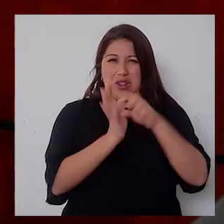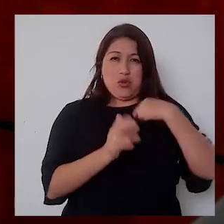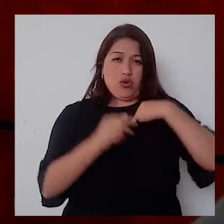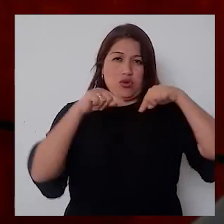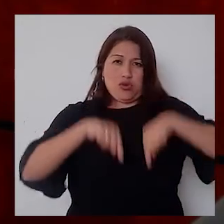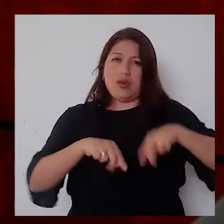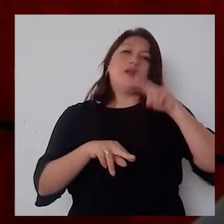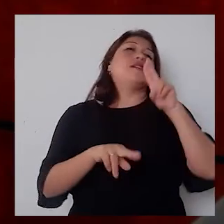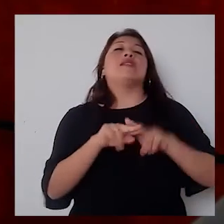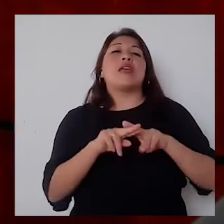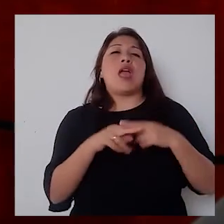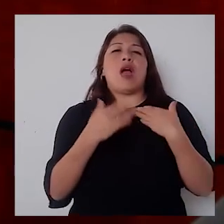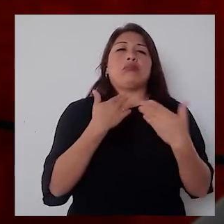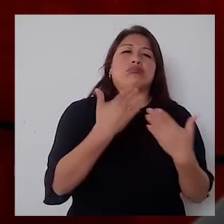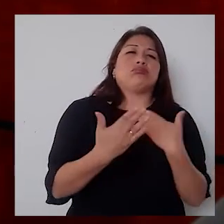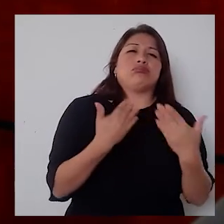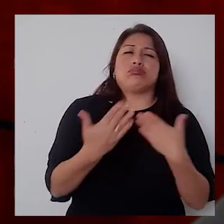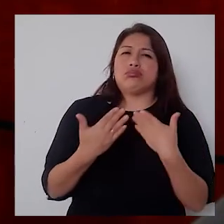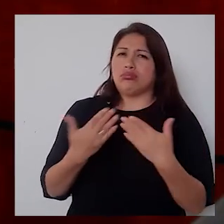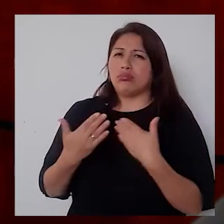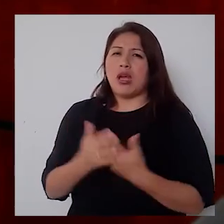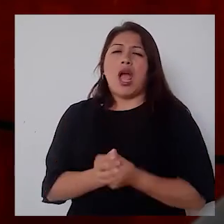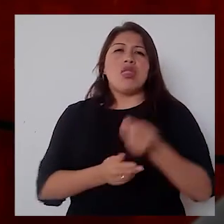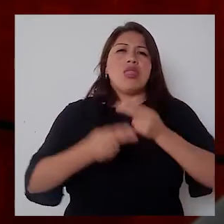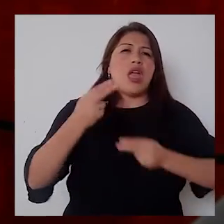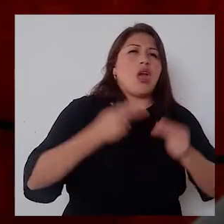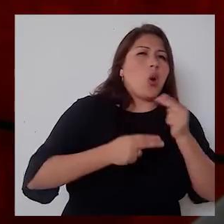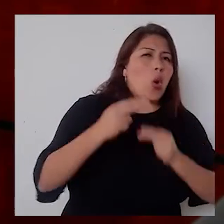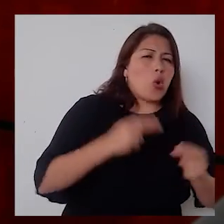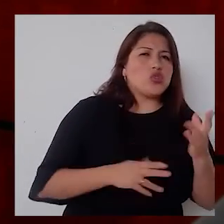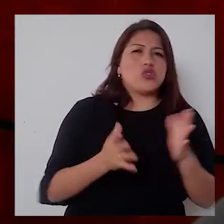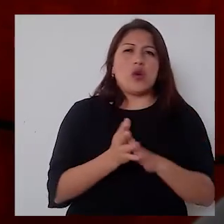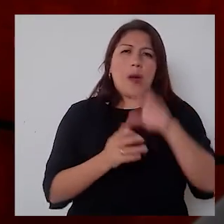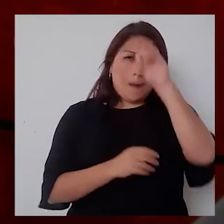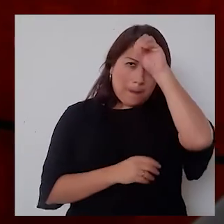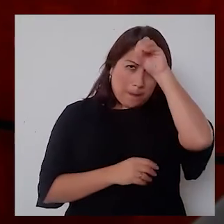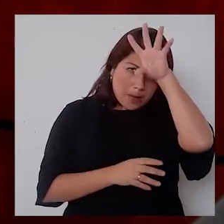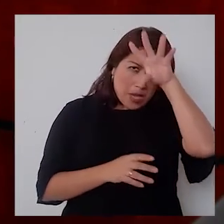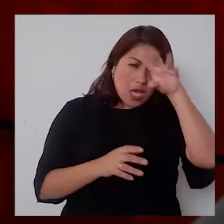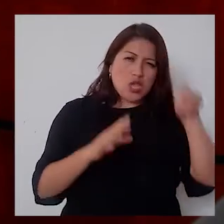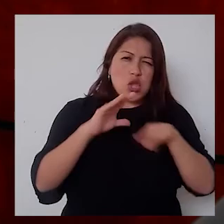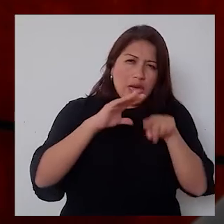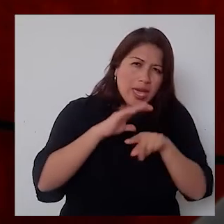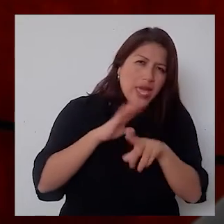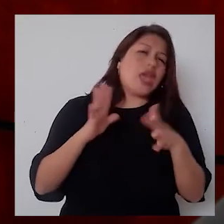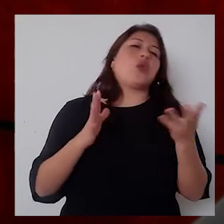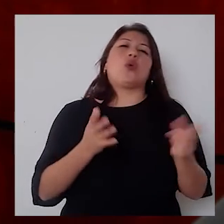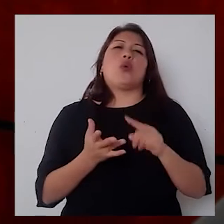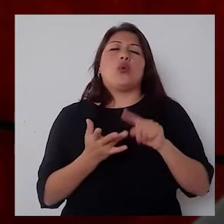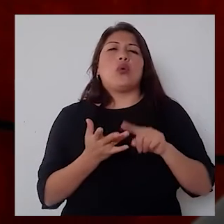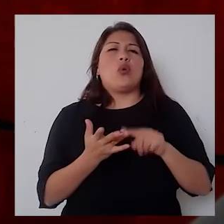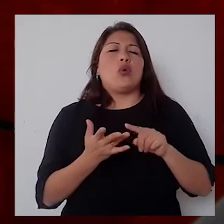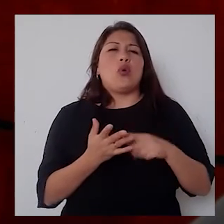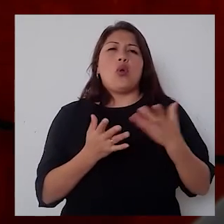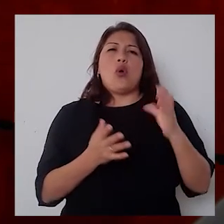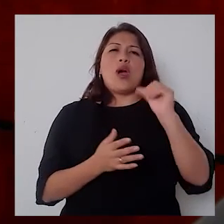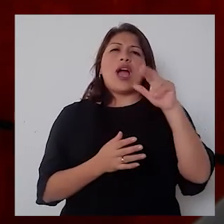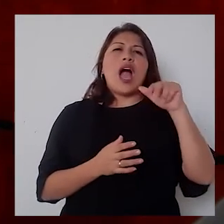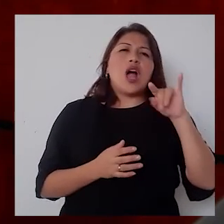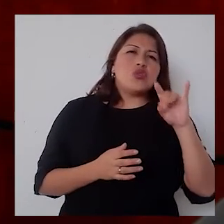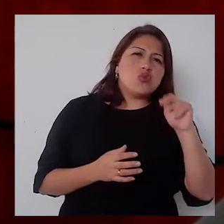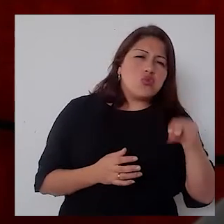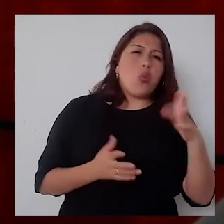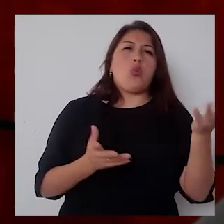negocios, en algunos casos será a las mineras, en algunos casos será a las empresas que le proporcionan un canon a mi